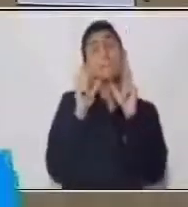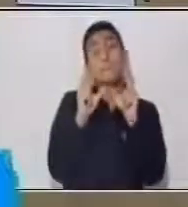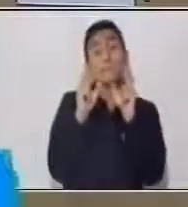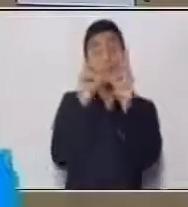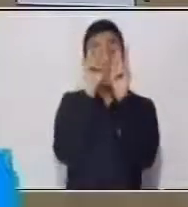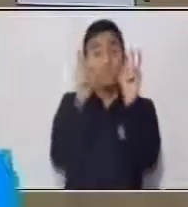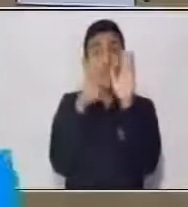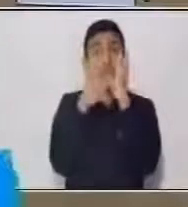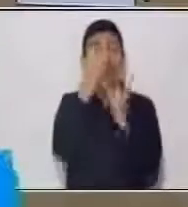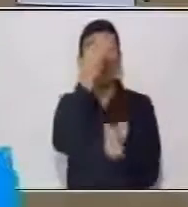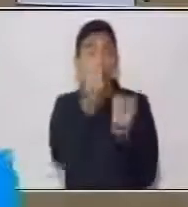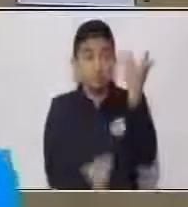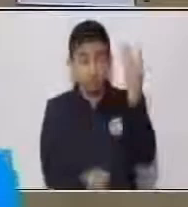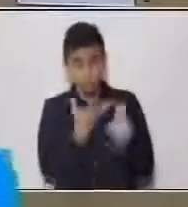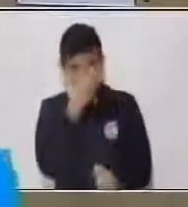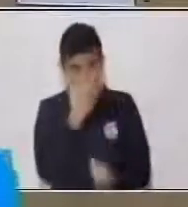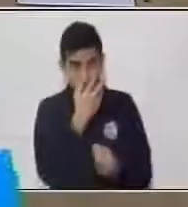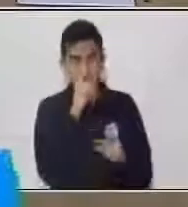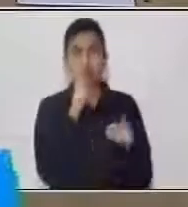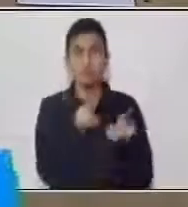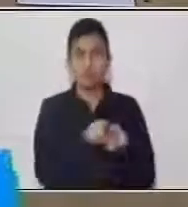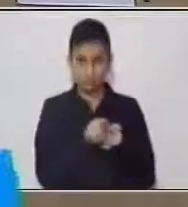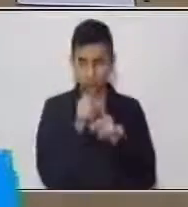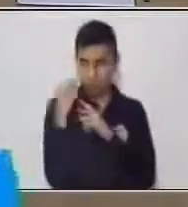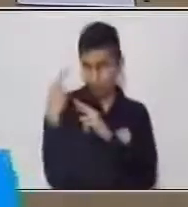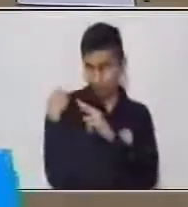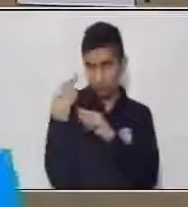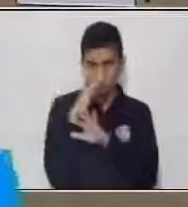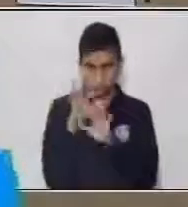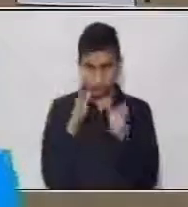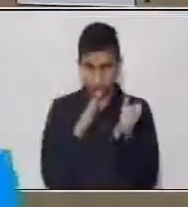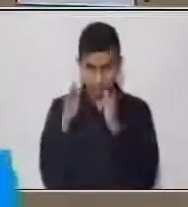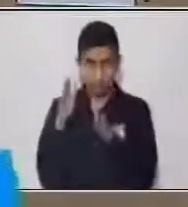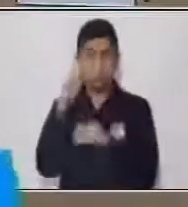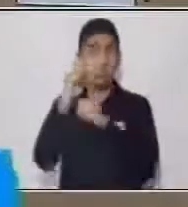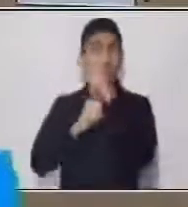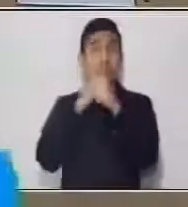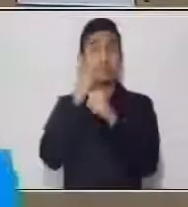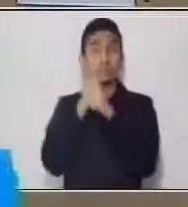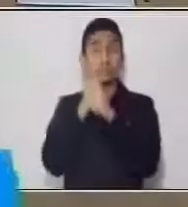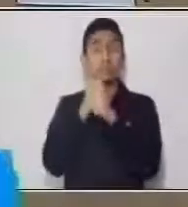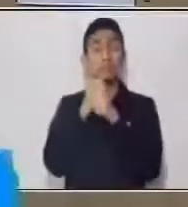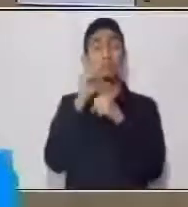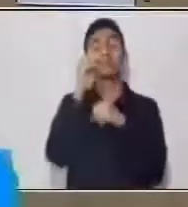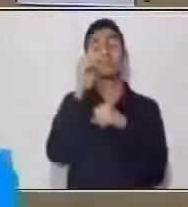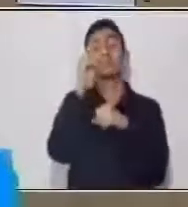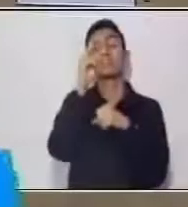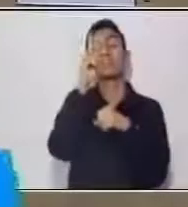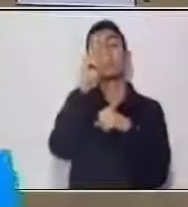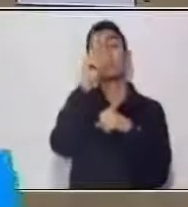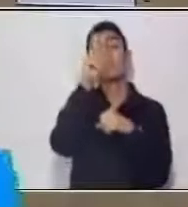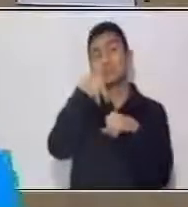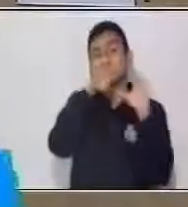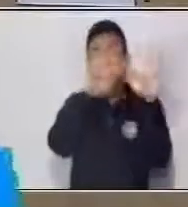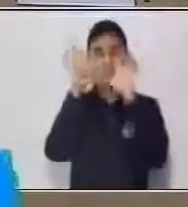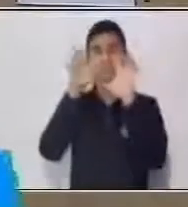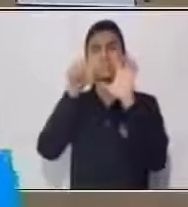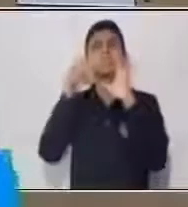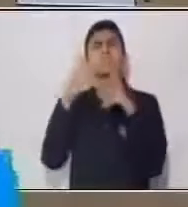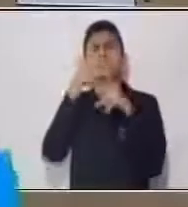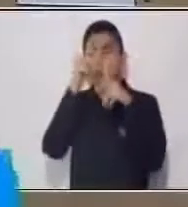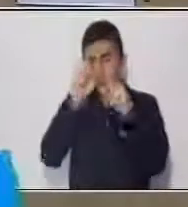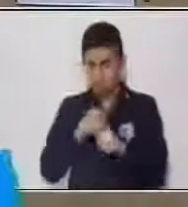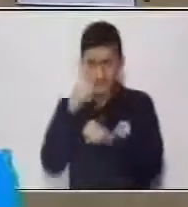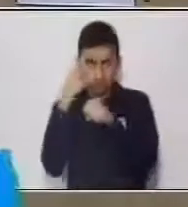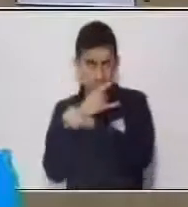los incendios y con la ventilación. En el siglo XIX, se empezó a utilizar la electricidad para iluminar